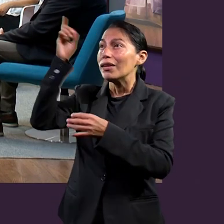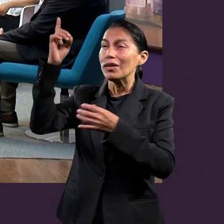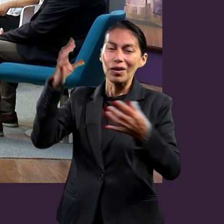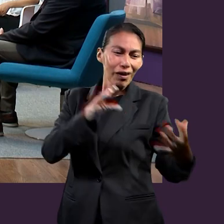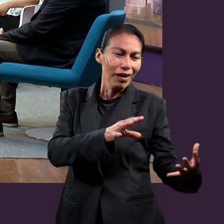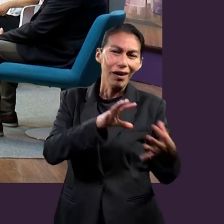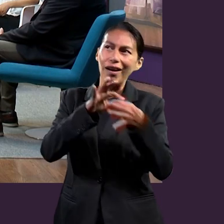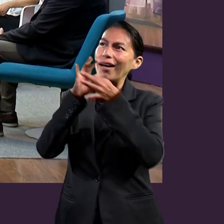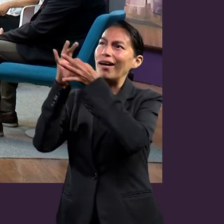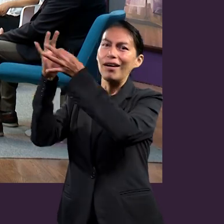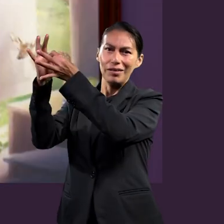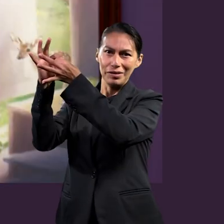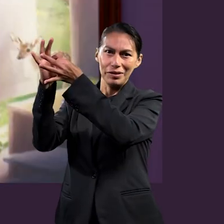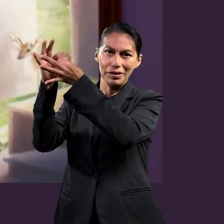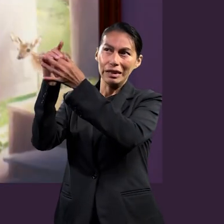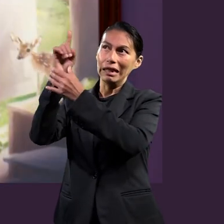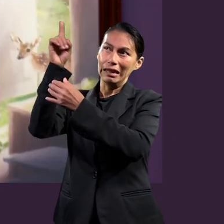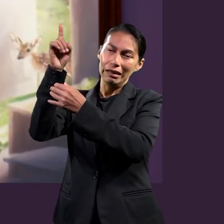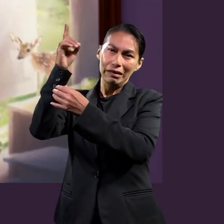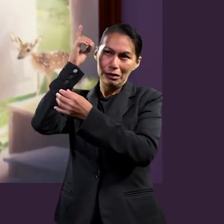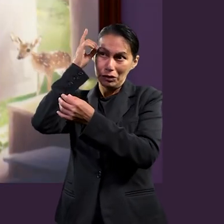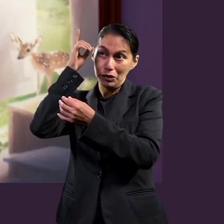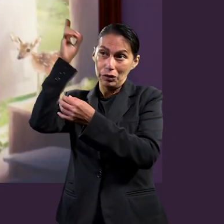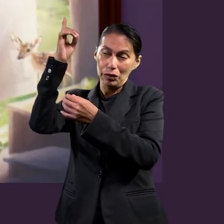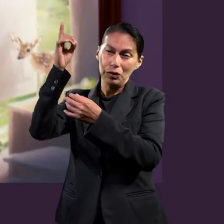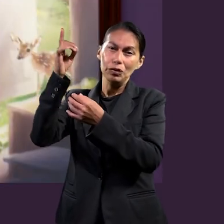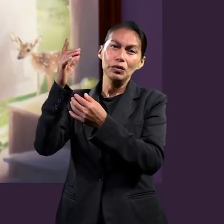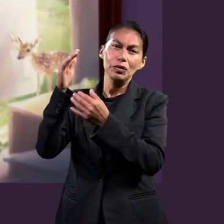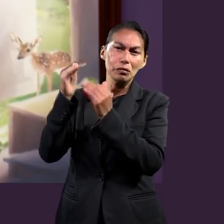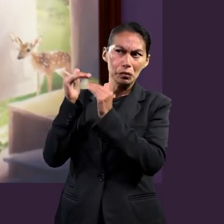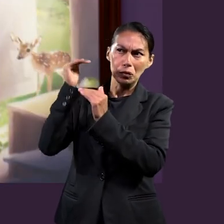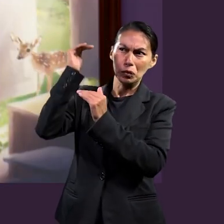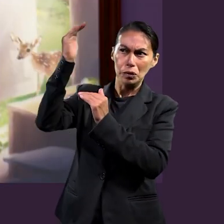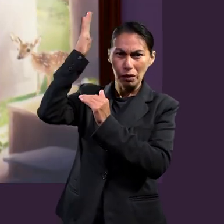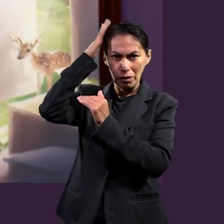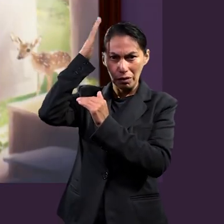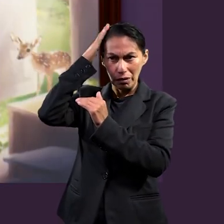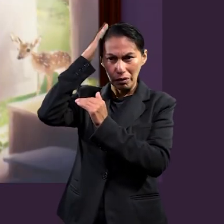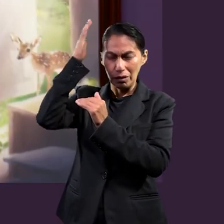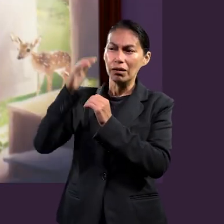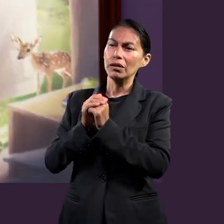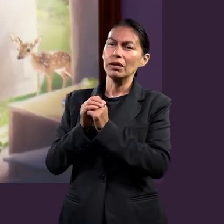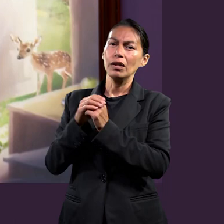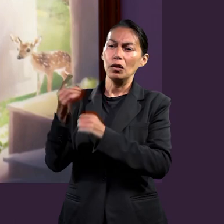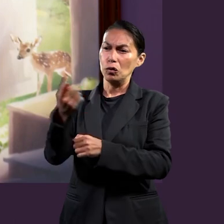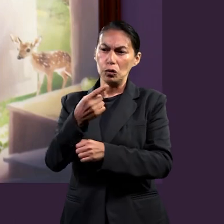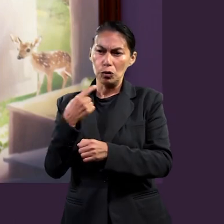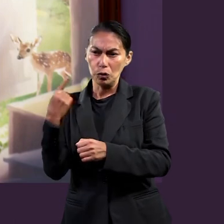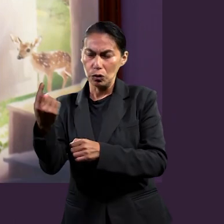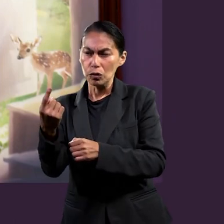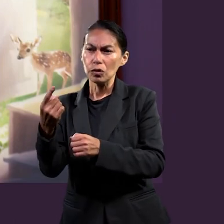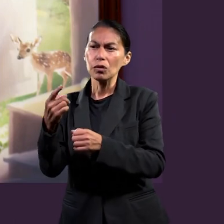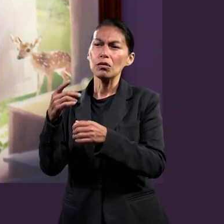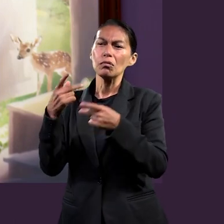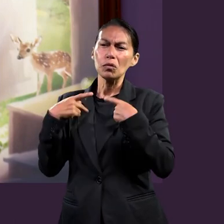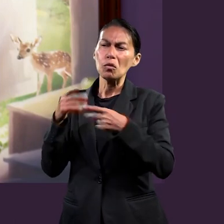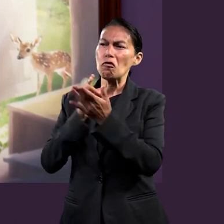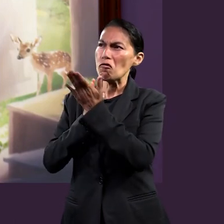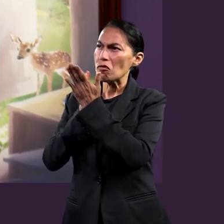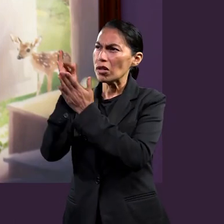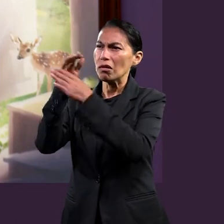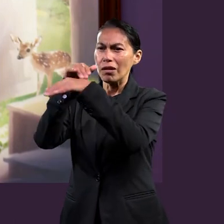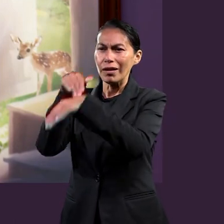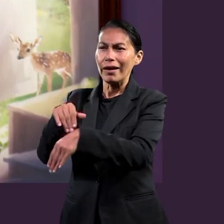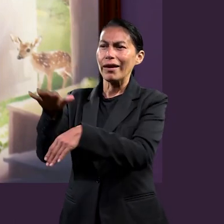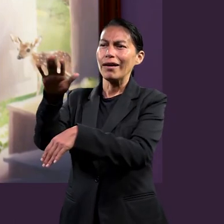principalmente un énfasis con respecto a que Cristo es la iglesia, Cristo es quien dirige